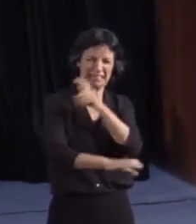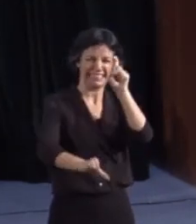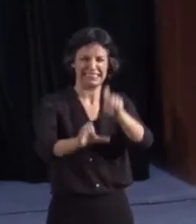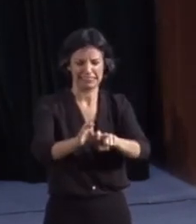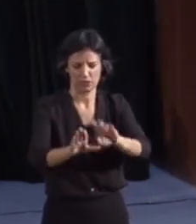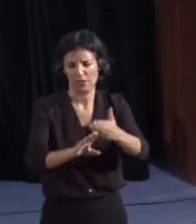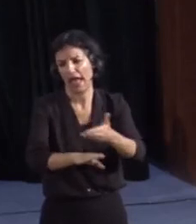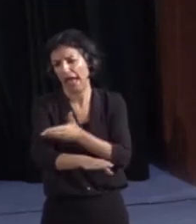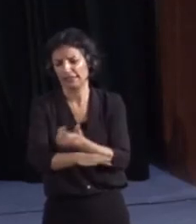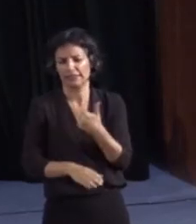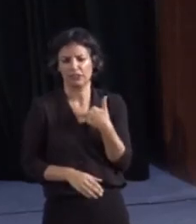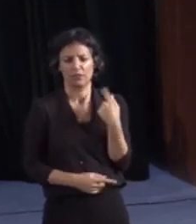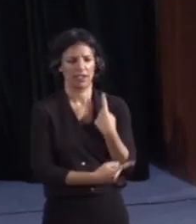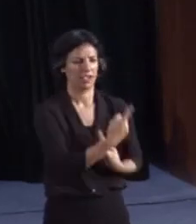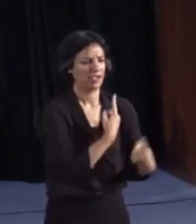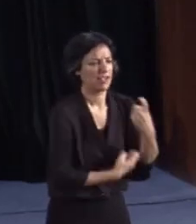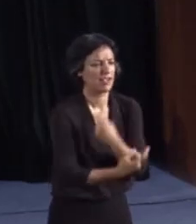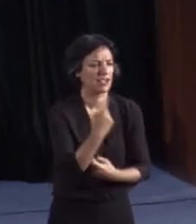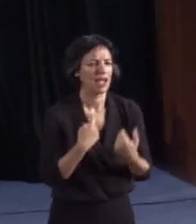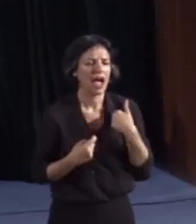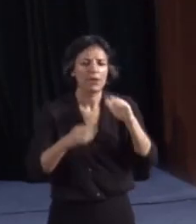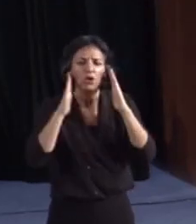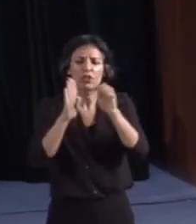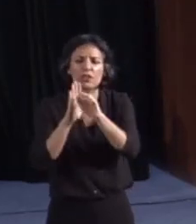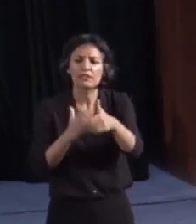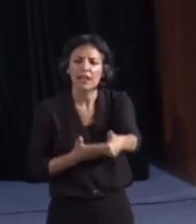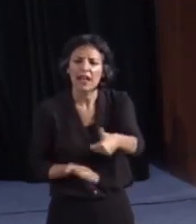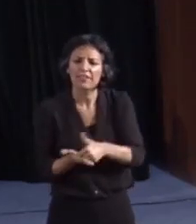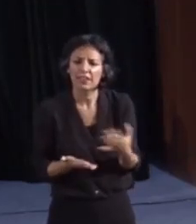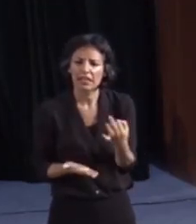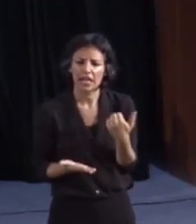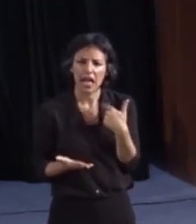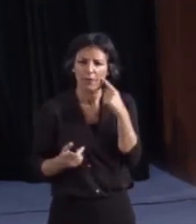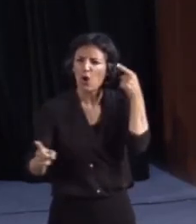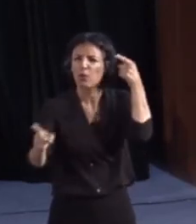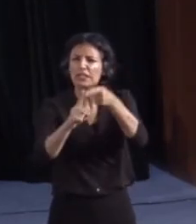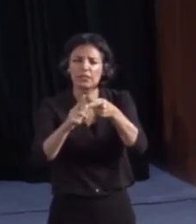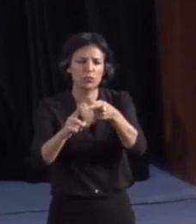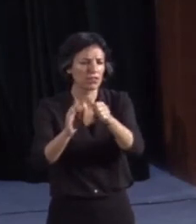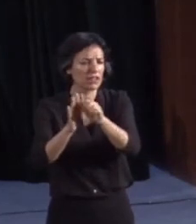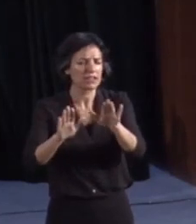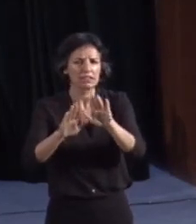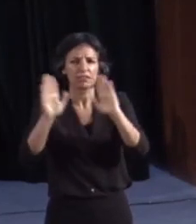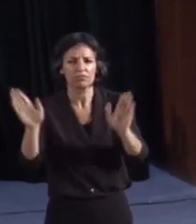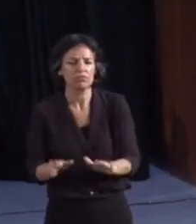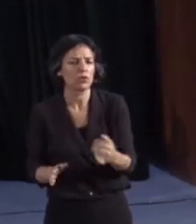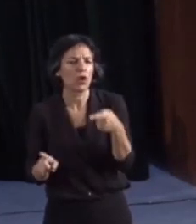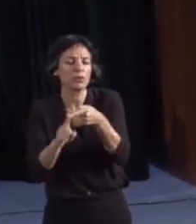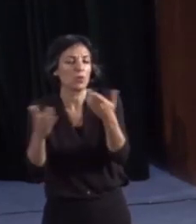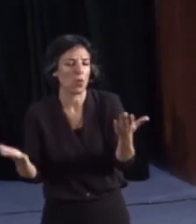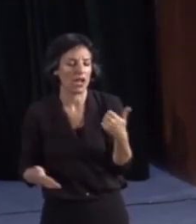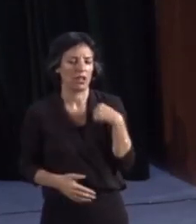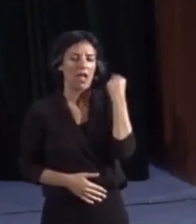informarme y ver qué es lo que se solicitaba y cuáles eran los objetivos y fines del Congreso. Y encontré que eran el